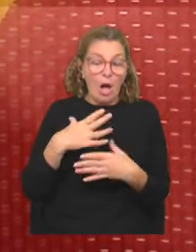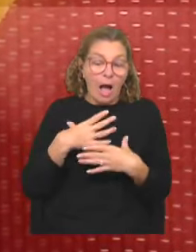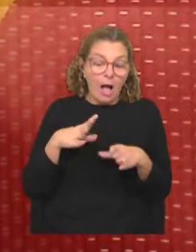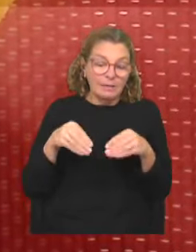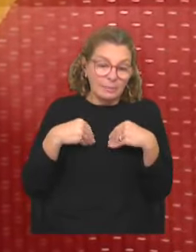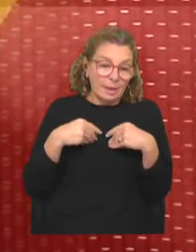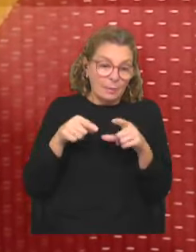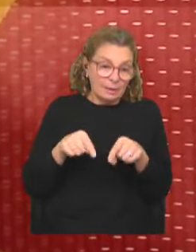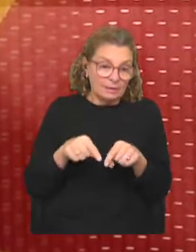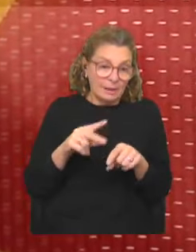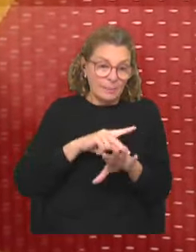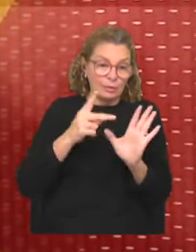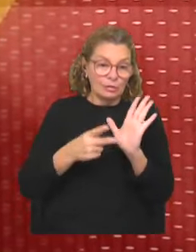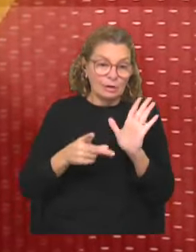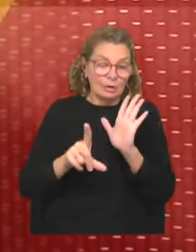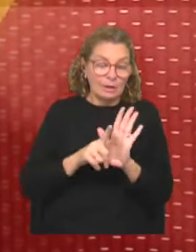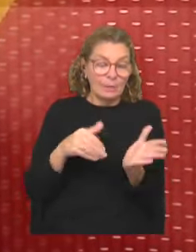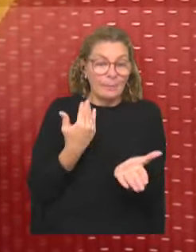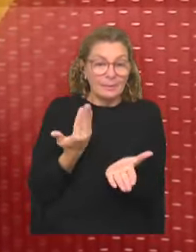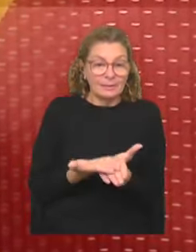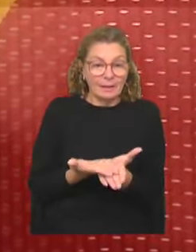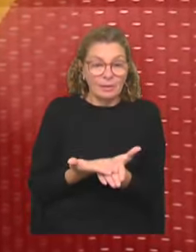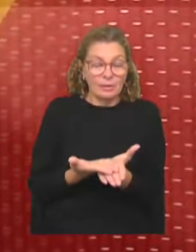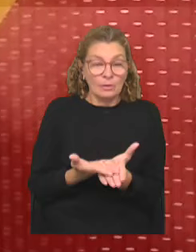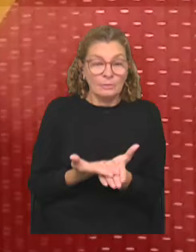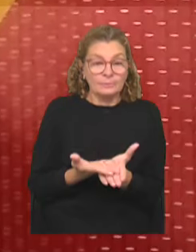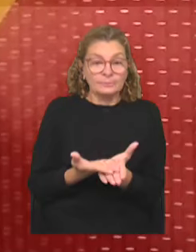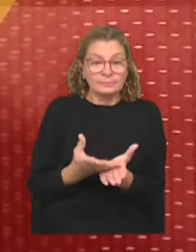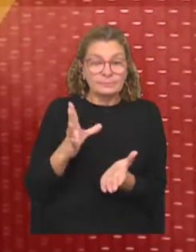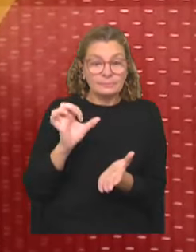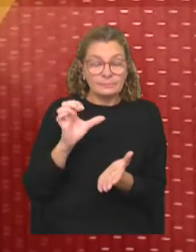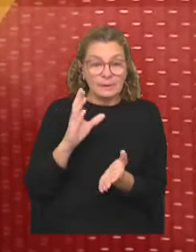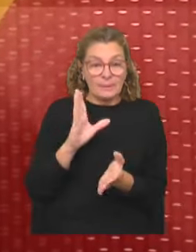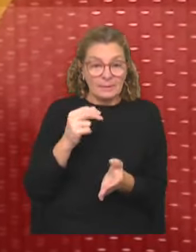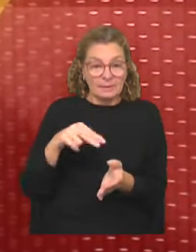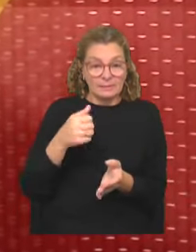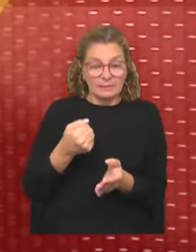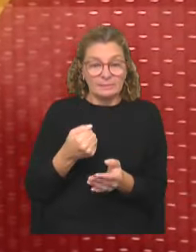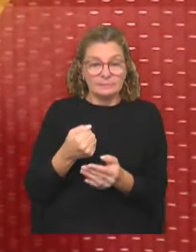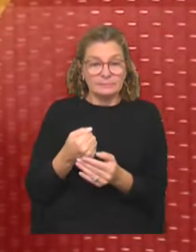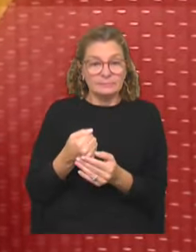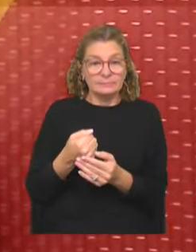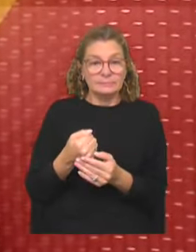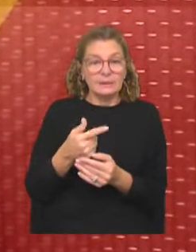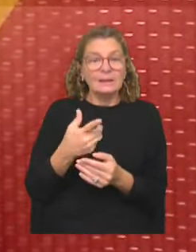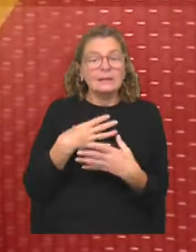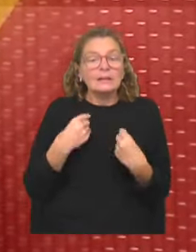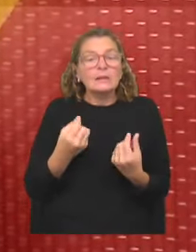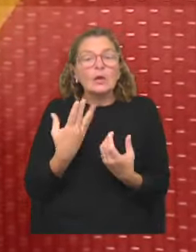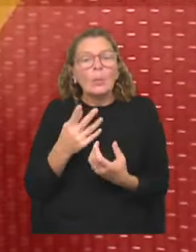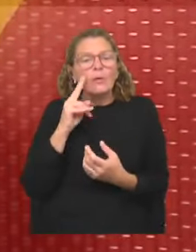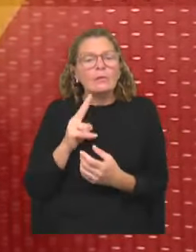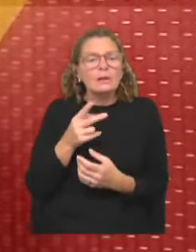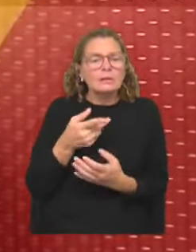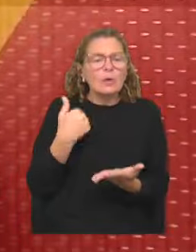del proyecto de ley que había presentado el extinto senador Adrián Peña. Y en ese sentido, ¿cómo ven